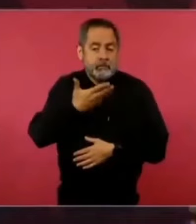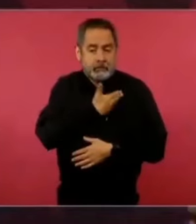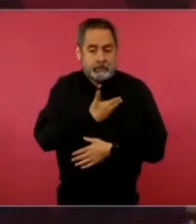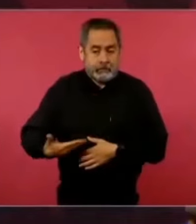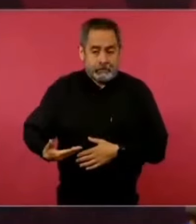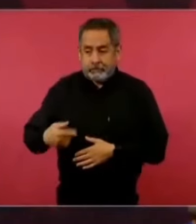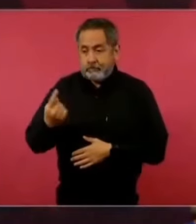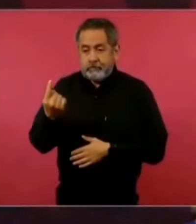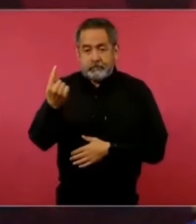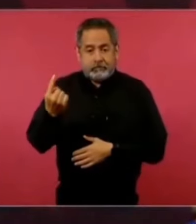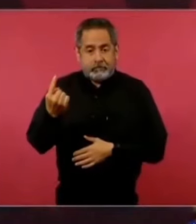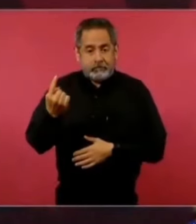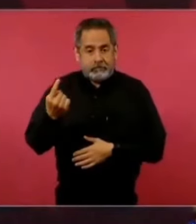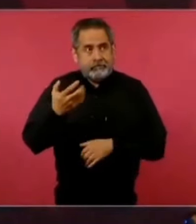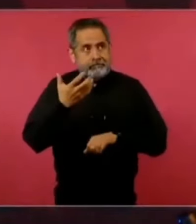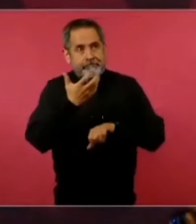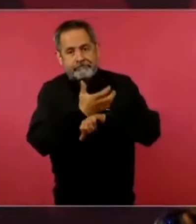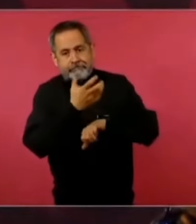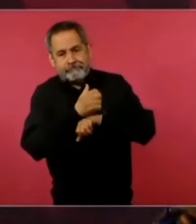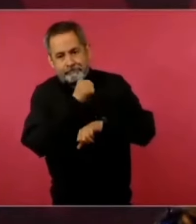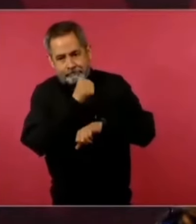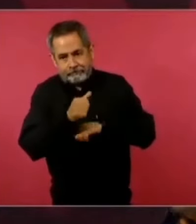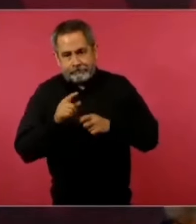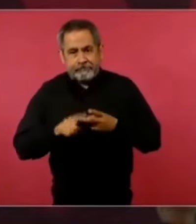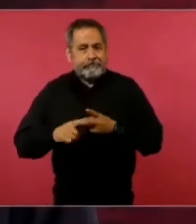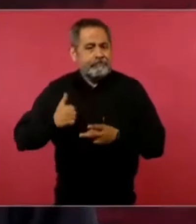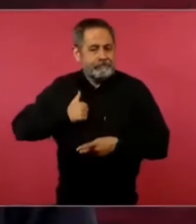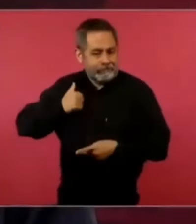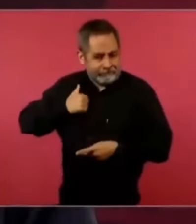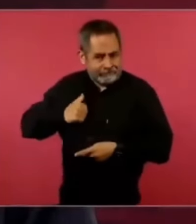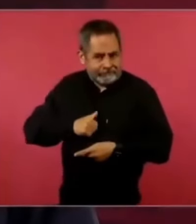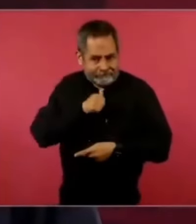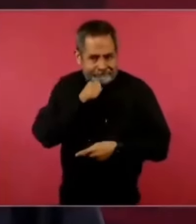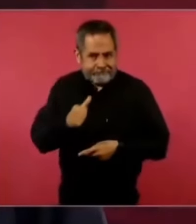Eso no ha pasado en Estados Unidos, eso no ha pasado en Canadá.